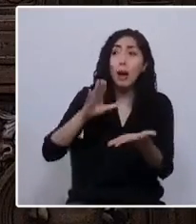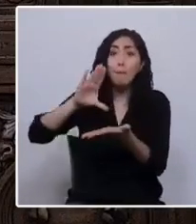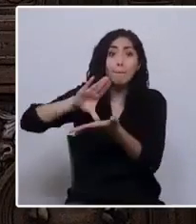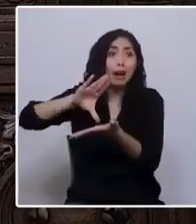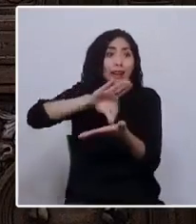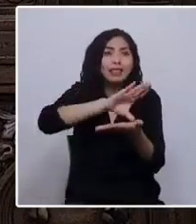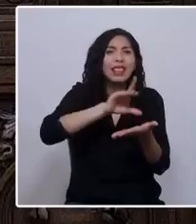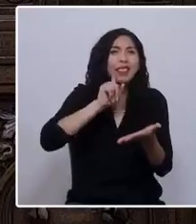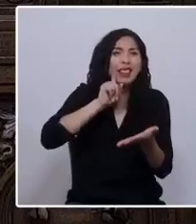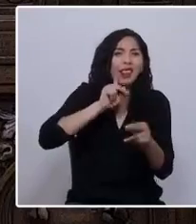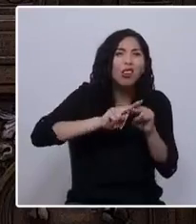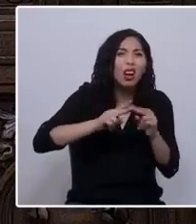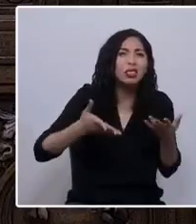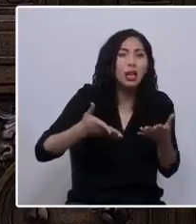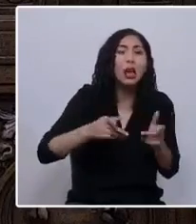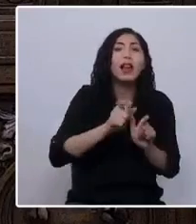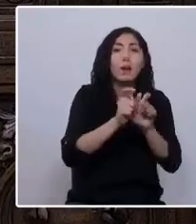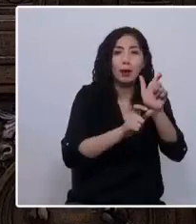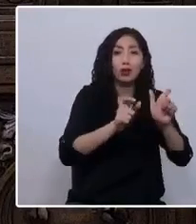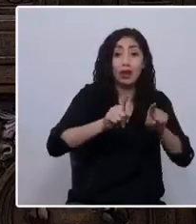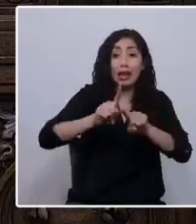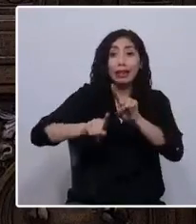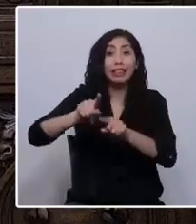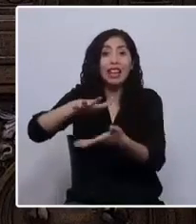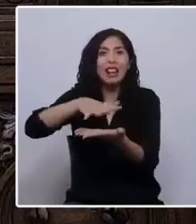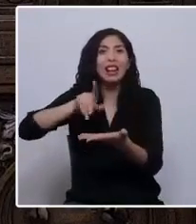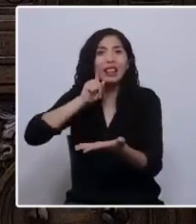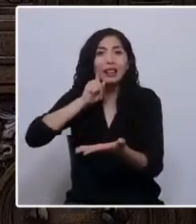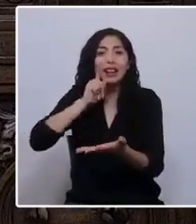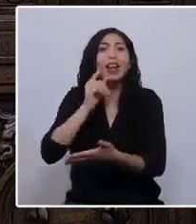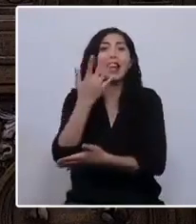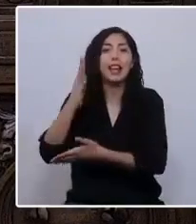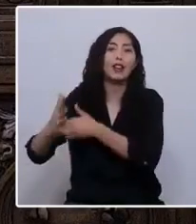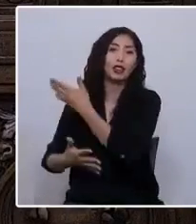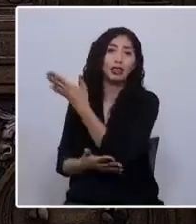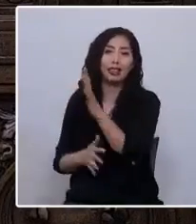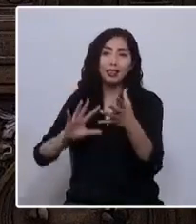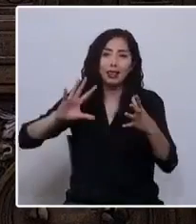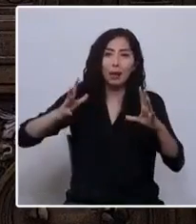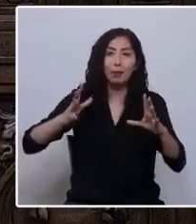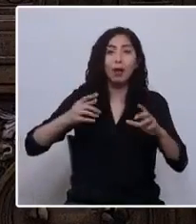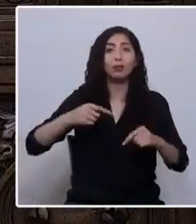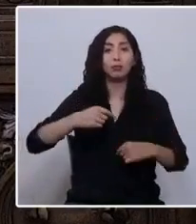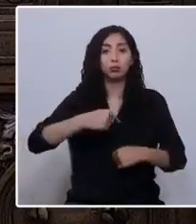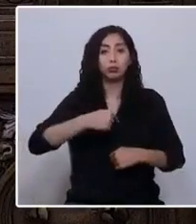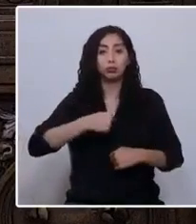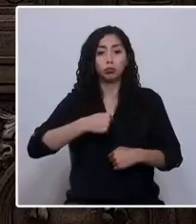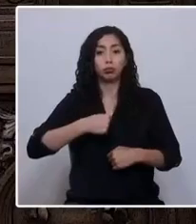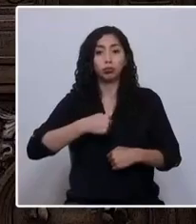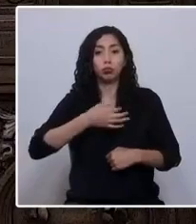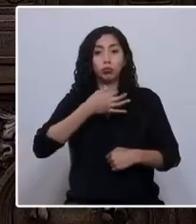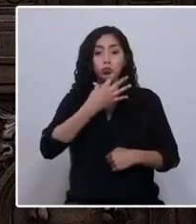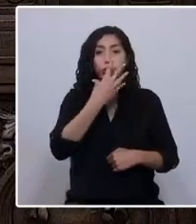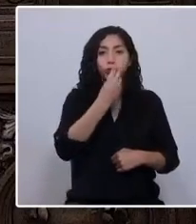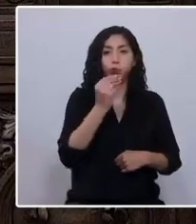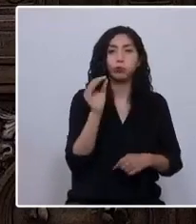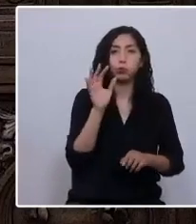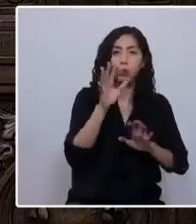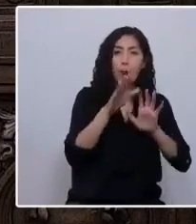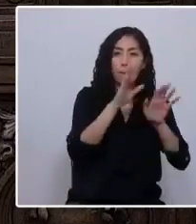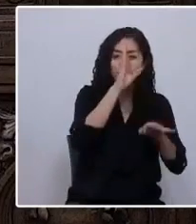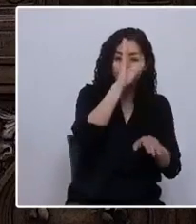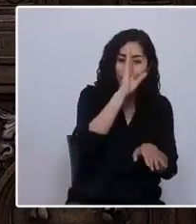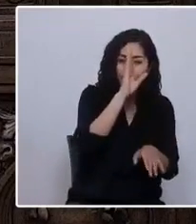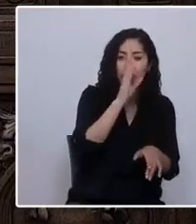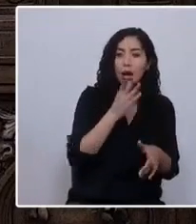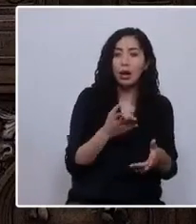personas y a la tierra sus ecosistemas. Les leo un extracto del libro Ni Lobo Ni Perro por senderos olvidados con un anciano indio.